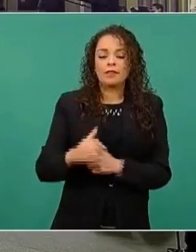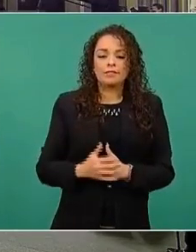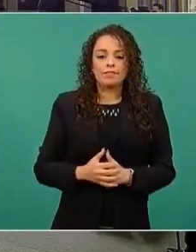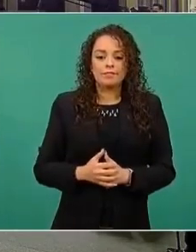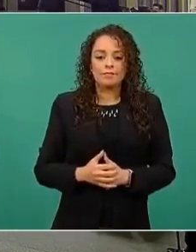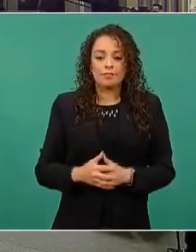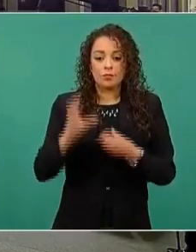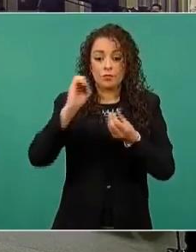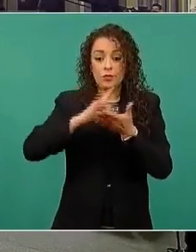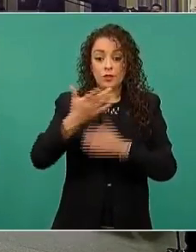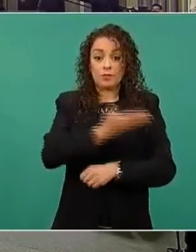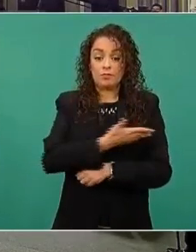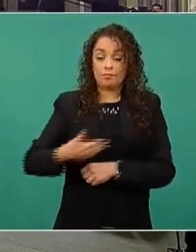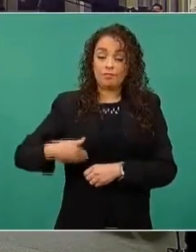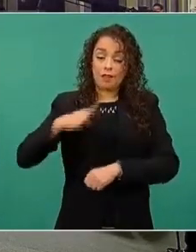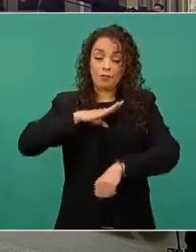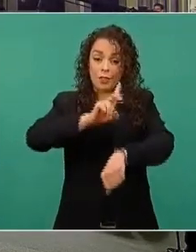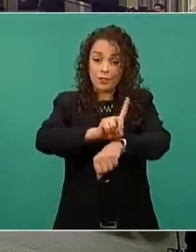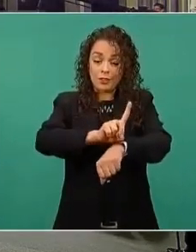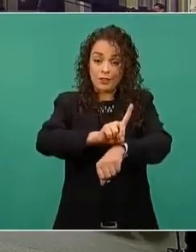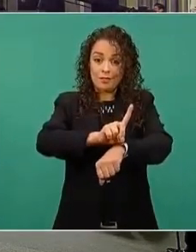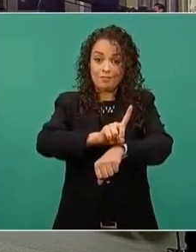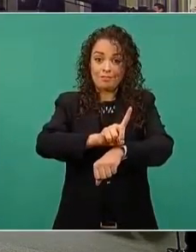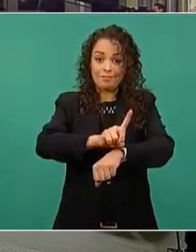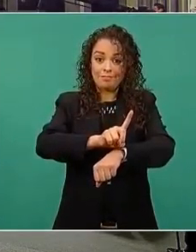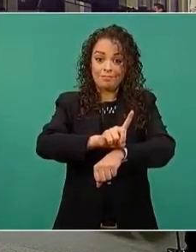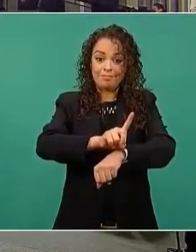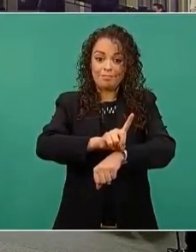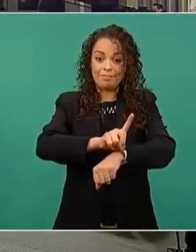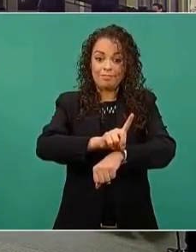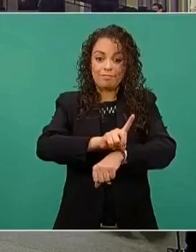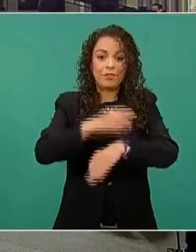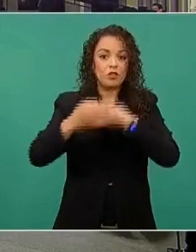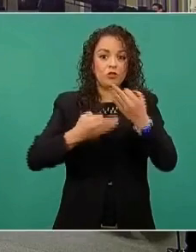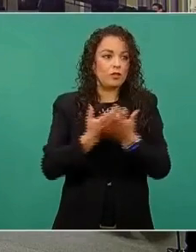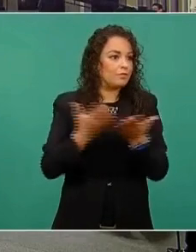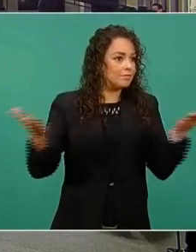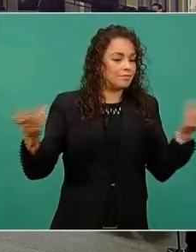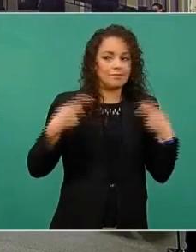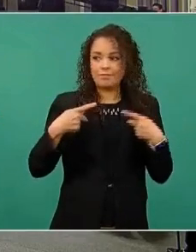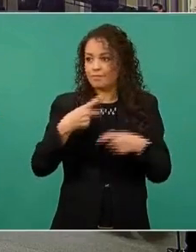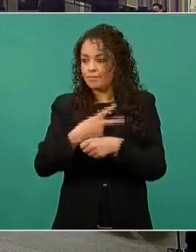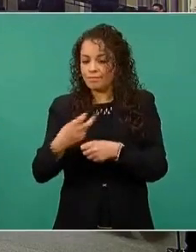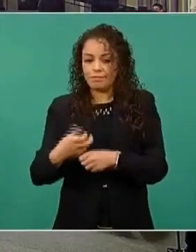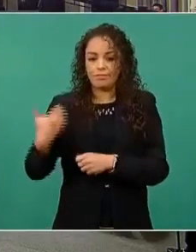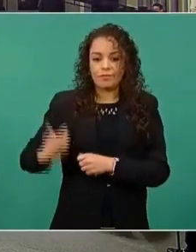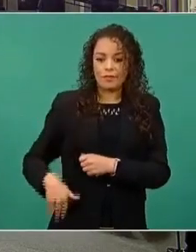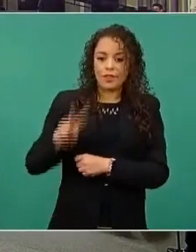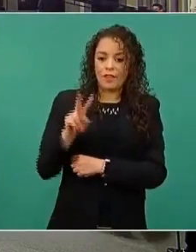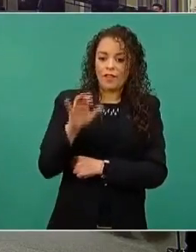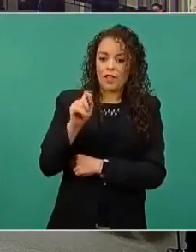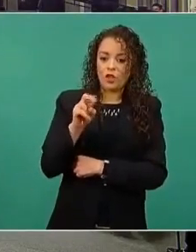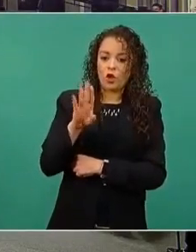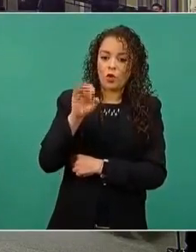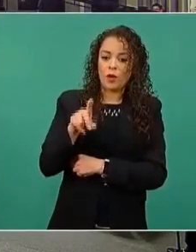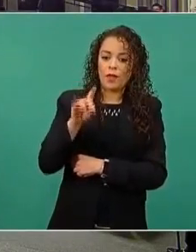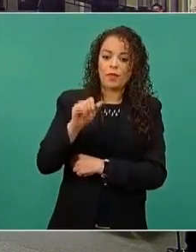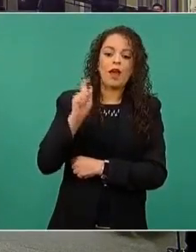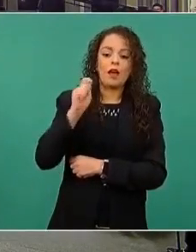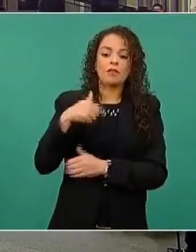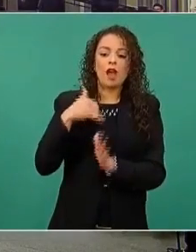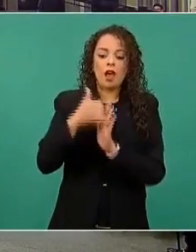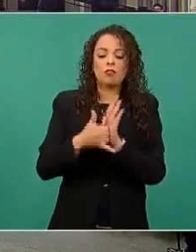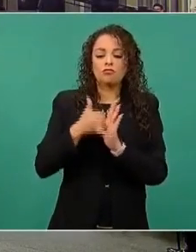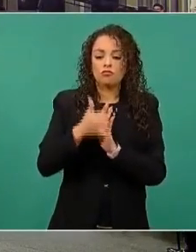Gracias, presidente. Buenos días a los invitados. Víctor, día. Para Víctor Blogs y México Informa de YouTube, señor presidente.